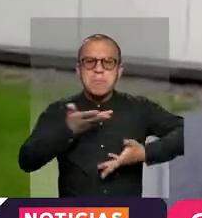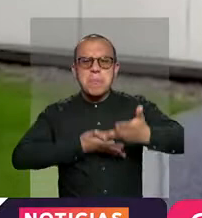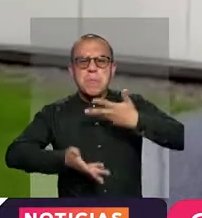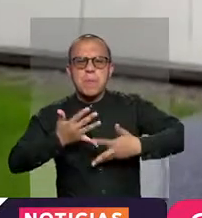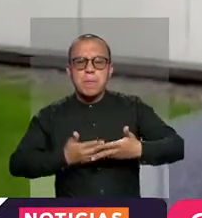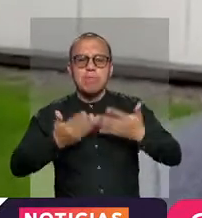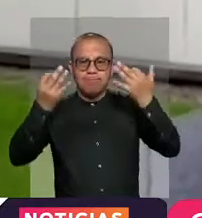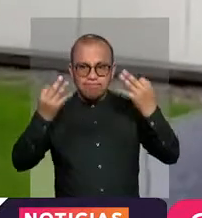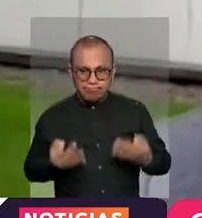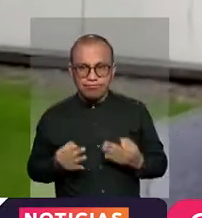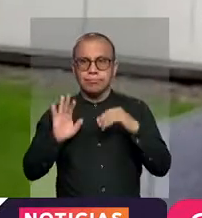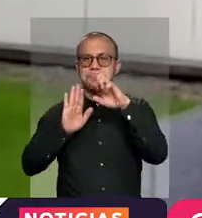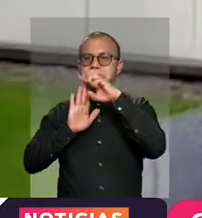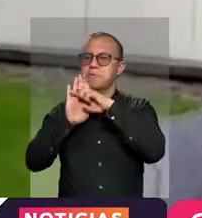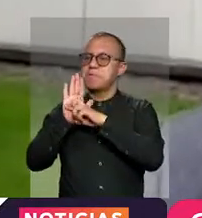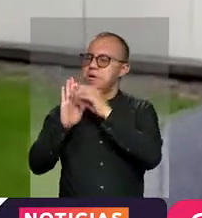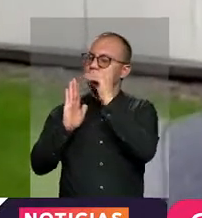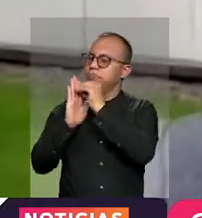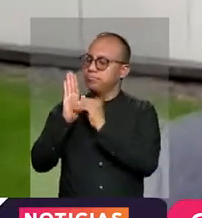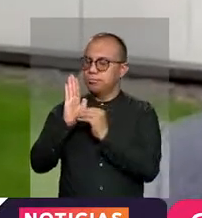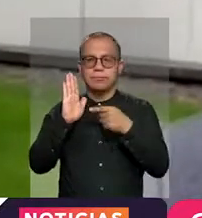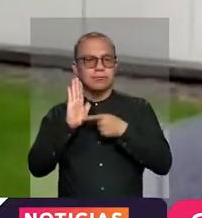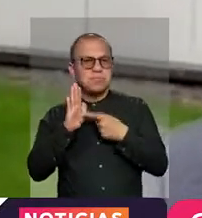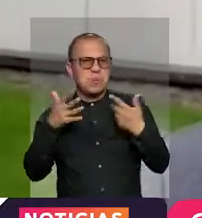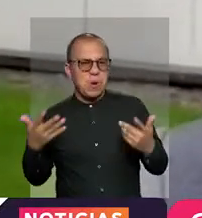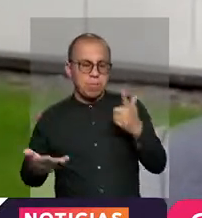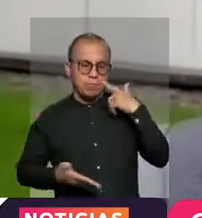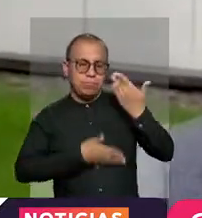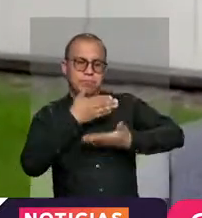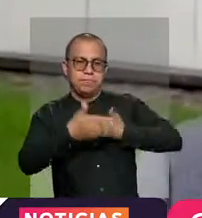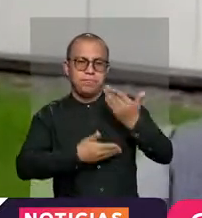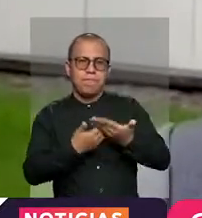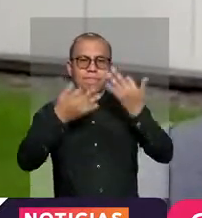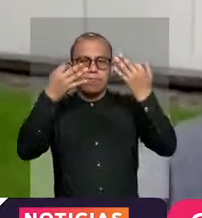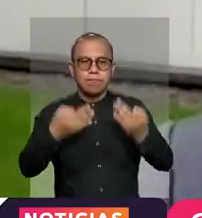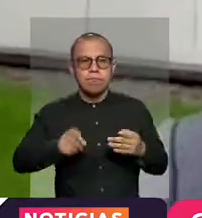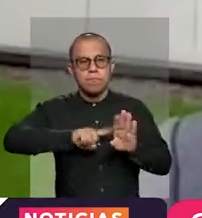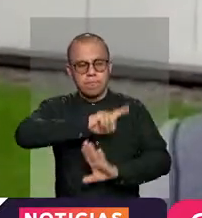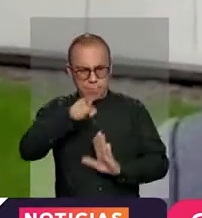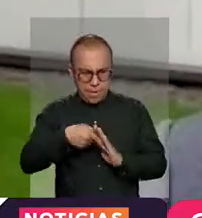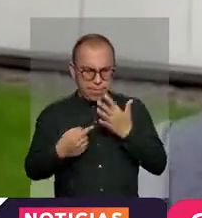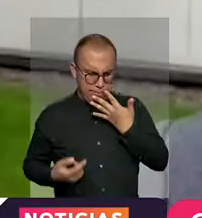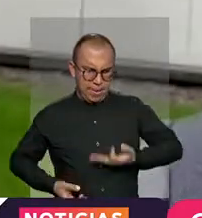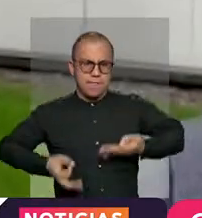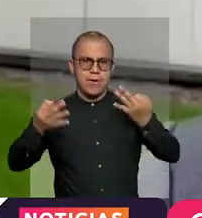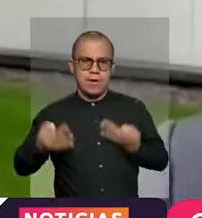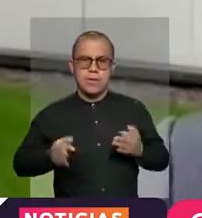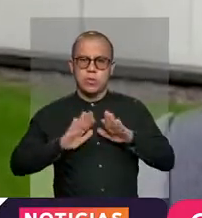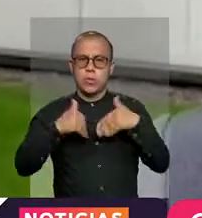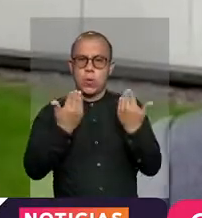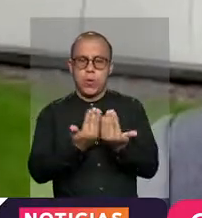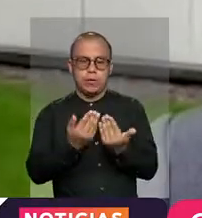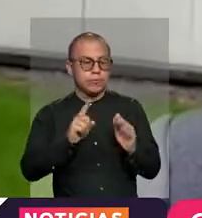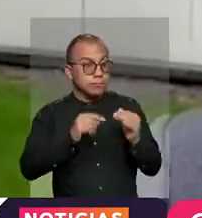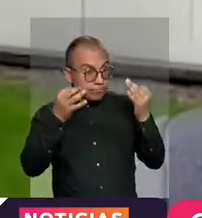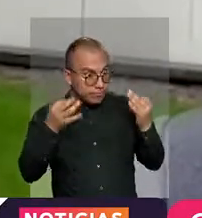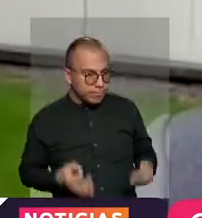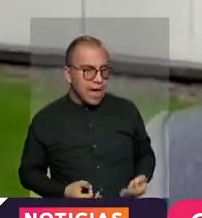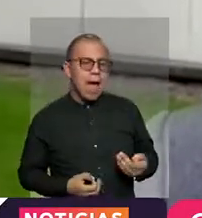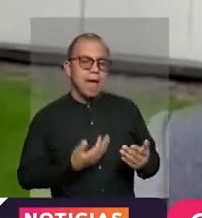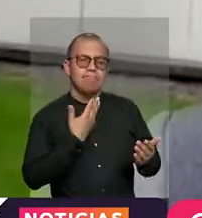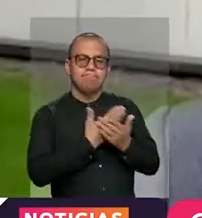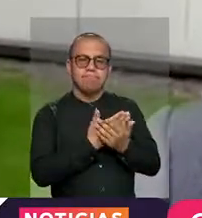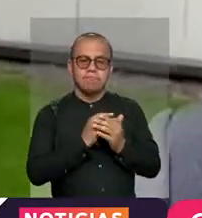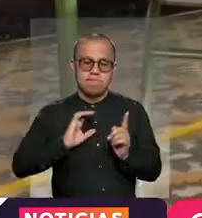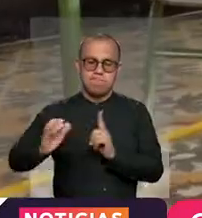los protocolos de bioseguridad y dar las herramientas y los insumos para que puedan de verdad habilitarse los colegios y tener la garantía